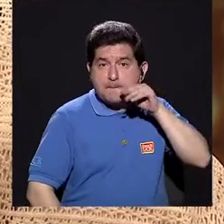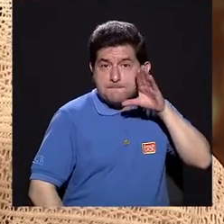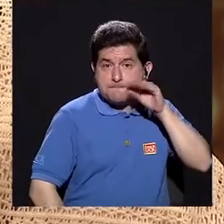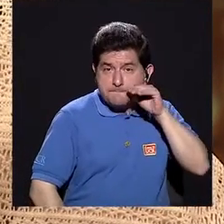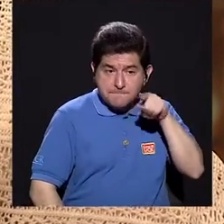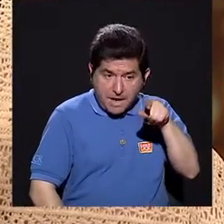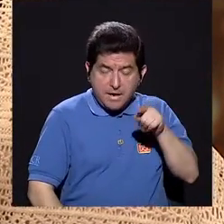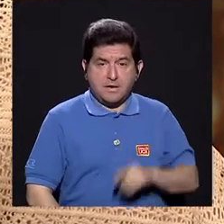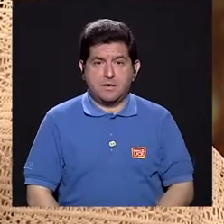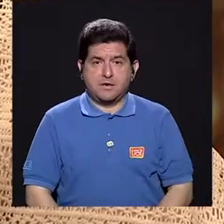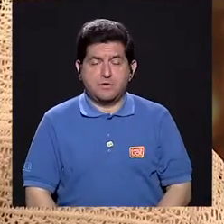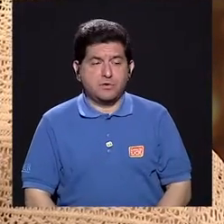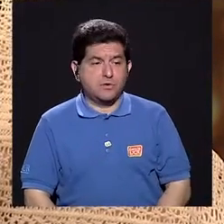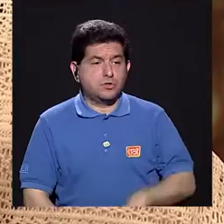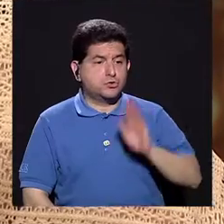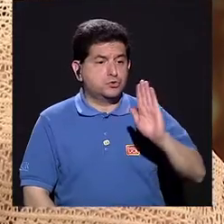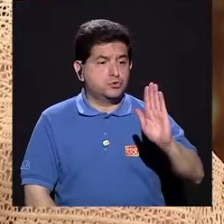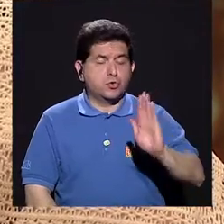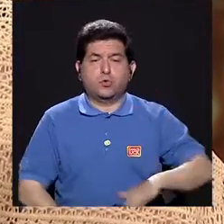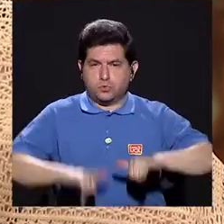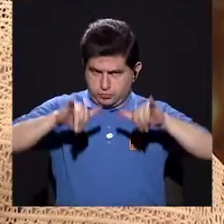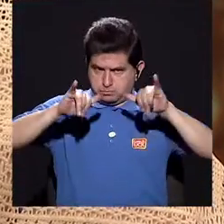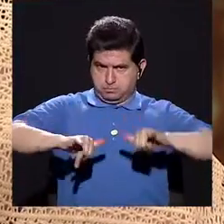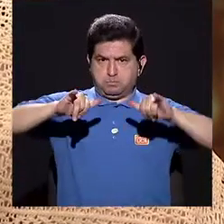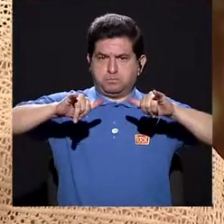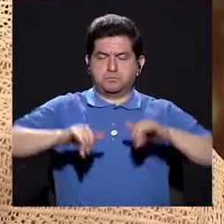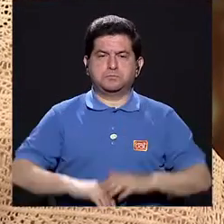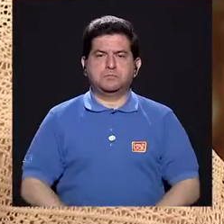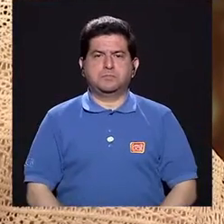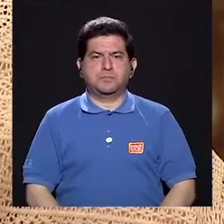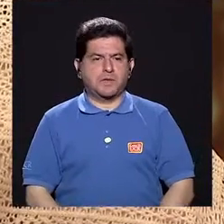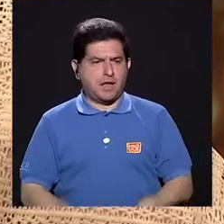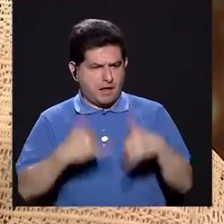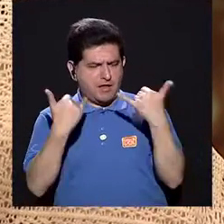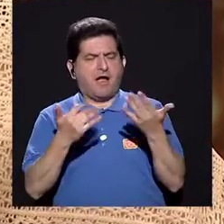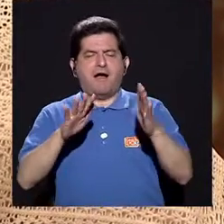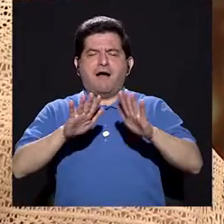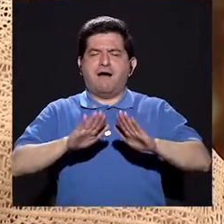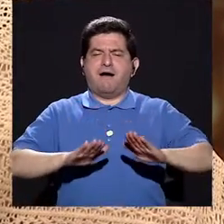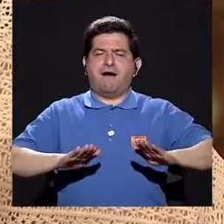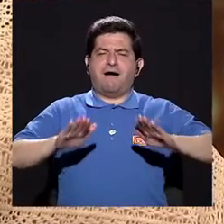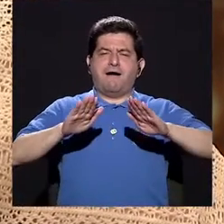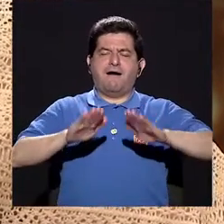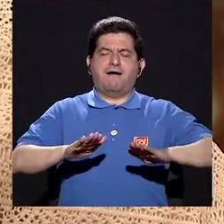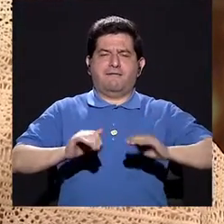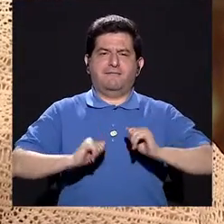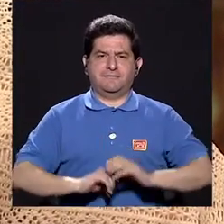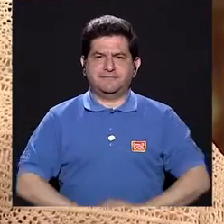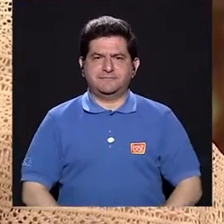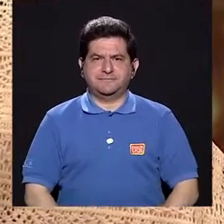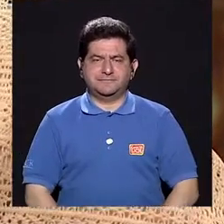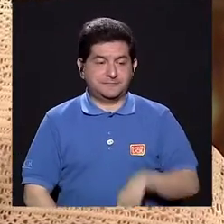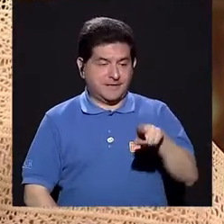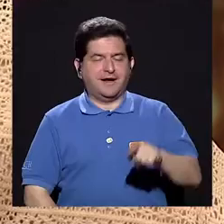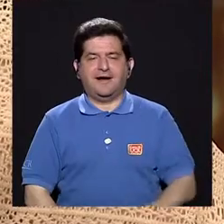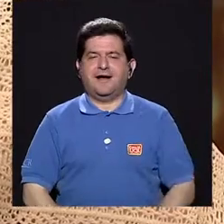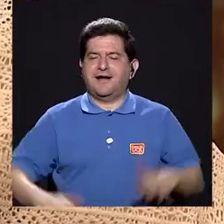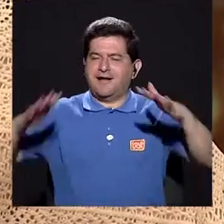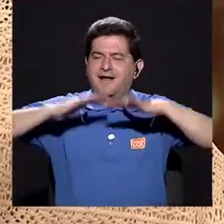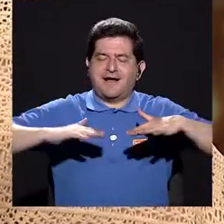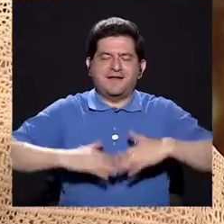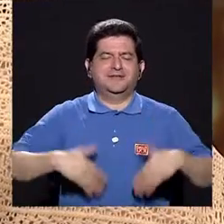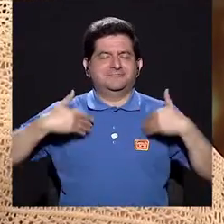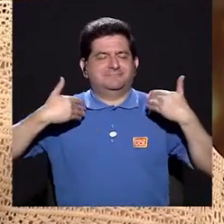perros, con su sola presencia, dan tranquilidad, alegran el